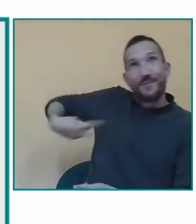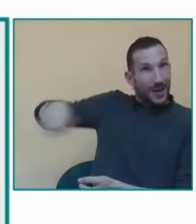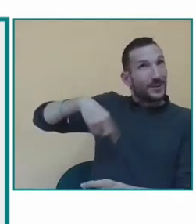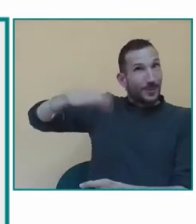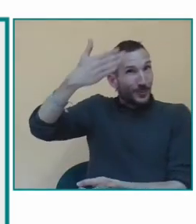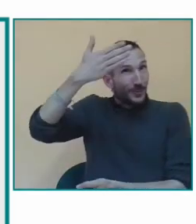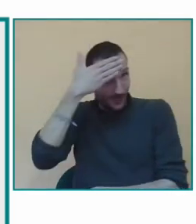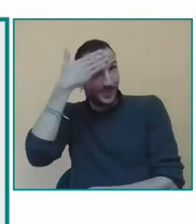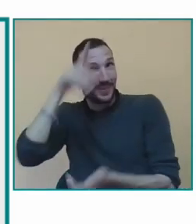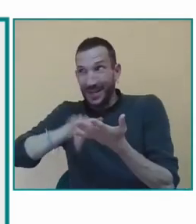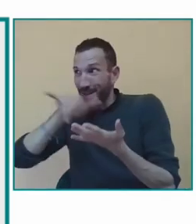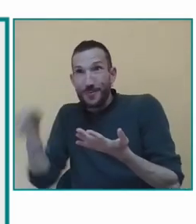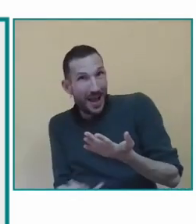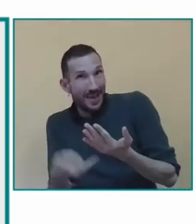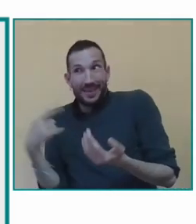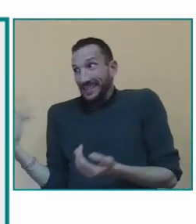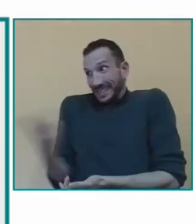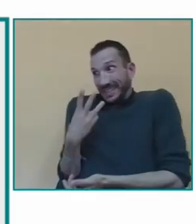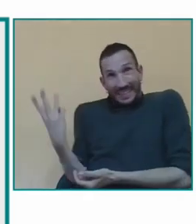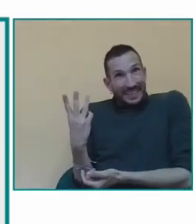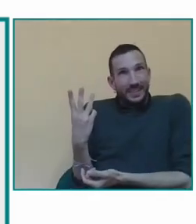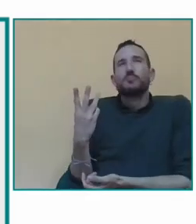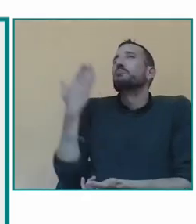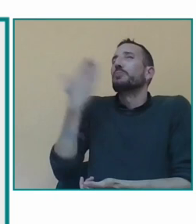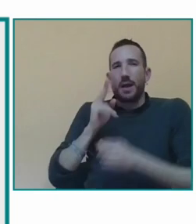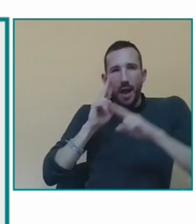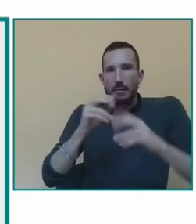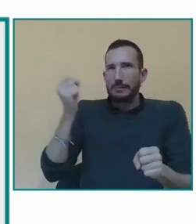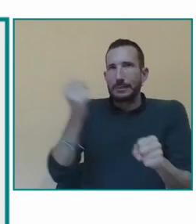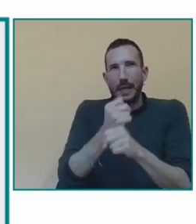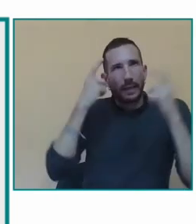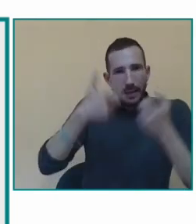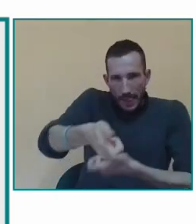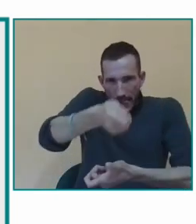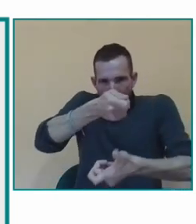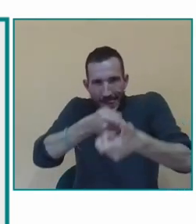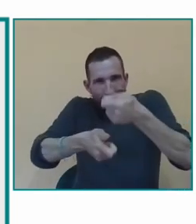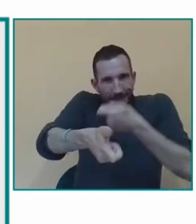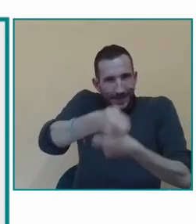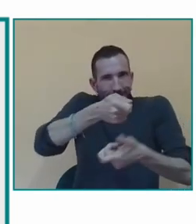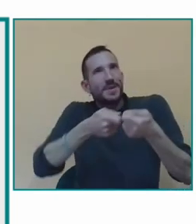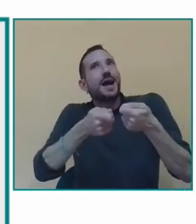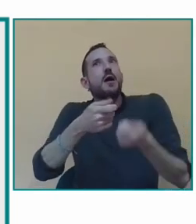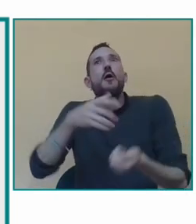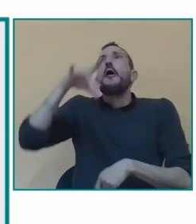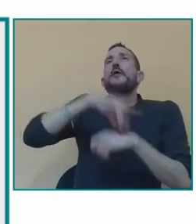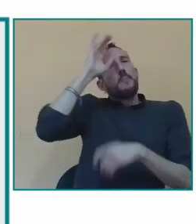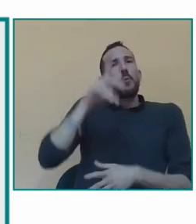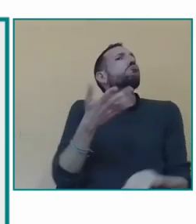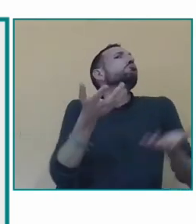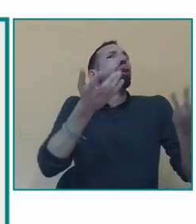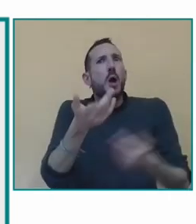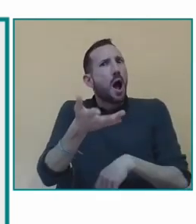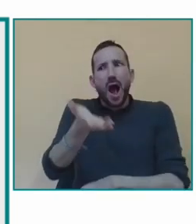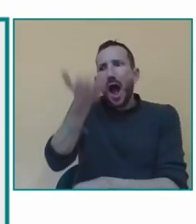te puede decir ayer no vino porque estuvo malo y entonces pues colaborando con la tutora y con la co-tutora y el resto de los alumnos necesitamos ir tirando de ellos